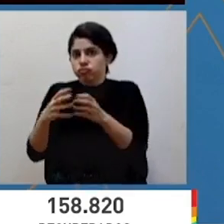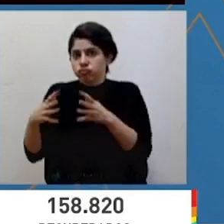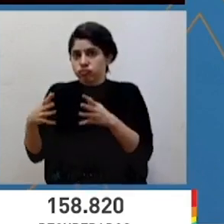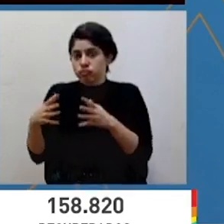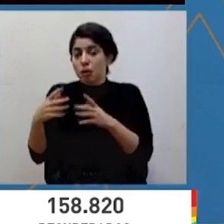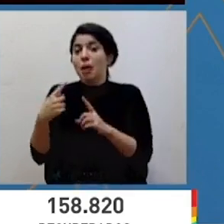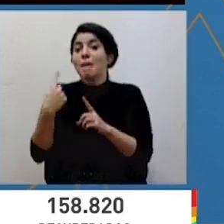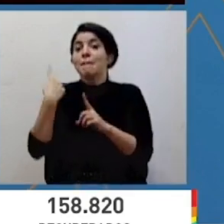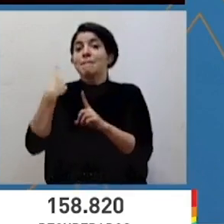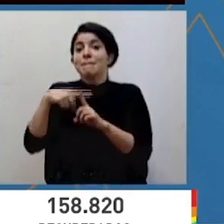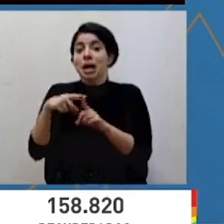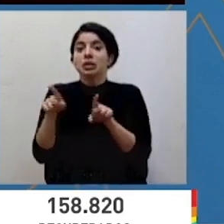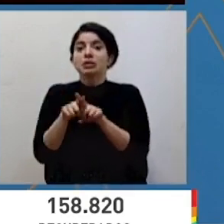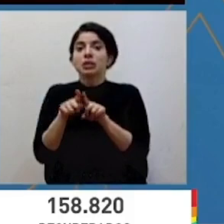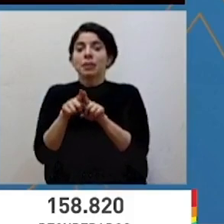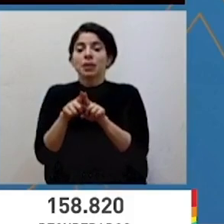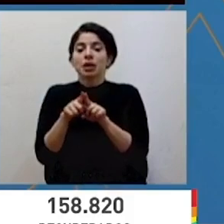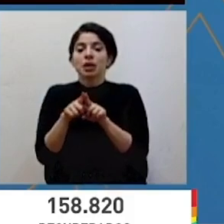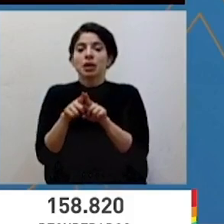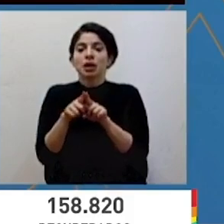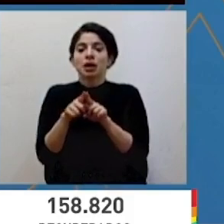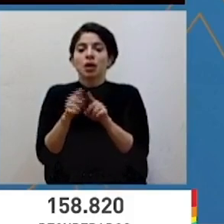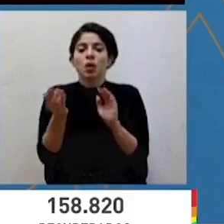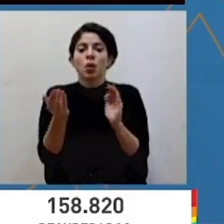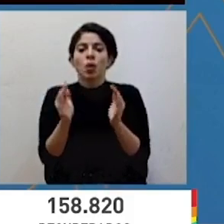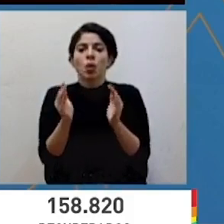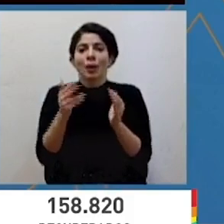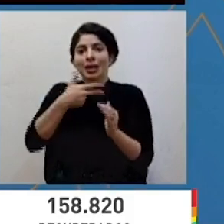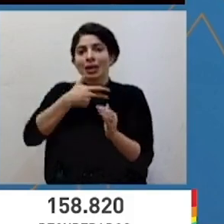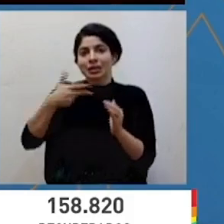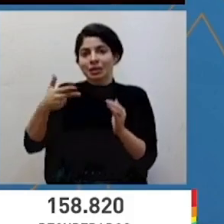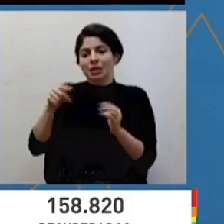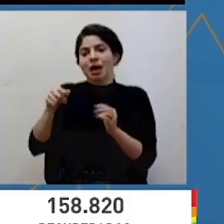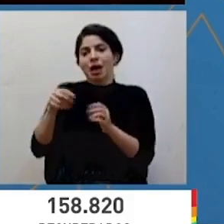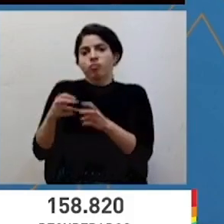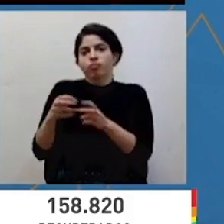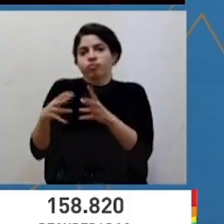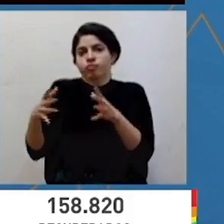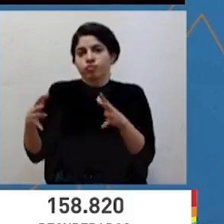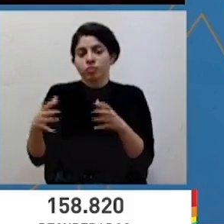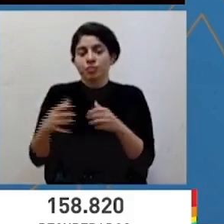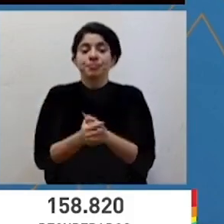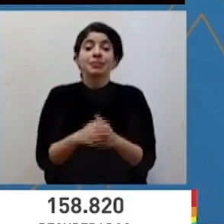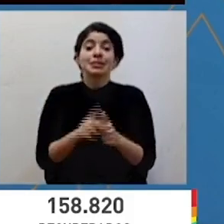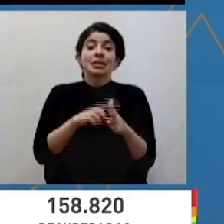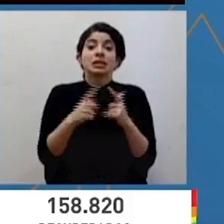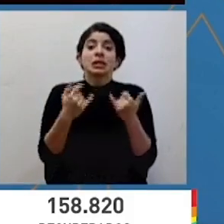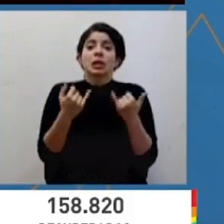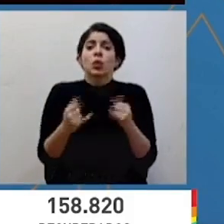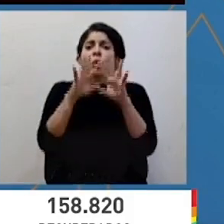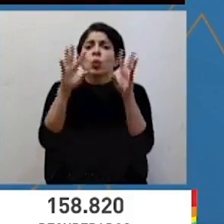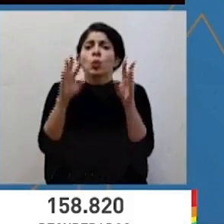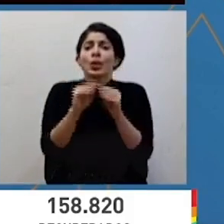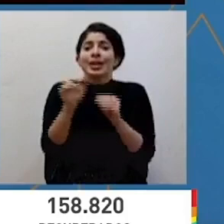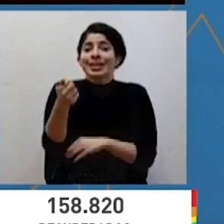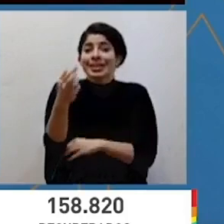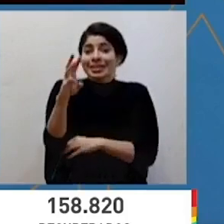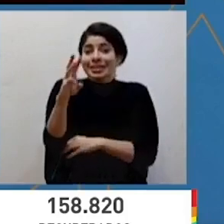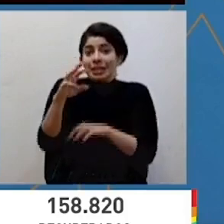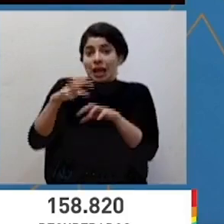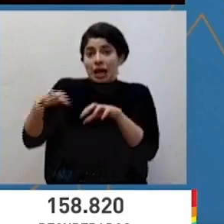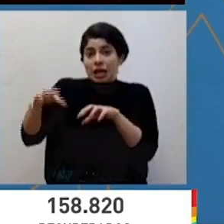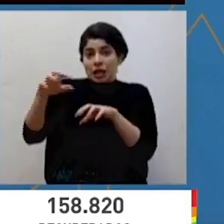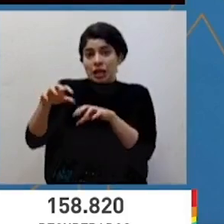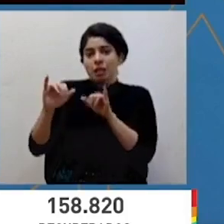también las últimas tres semanas. Tendríamos entonces un total de dieciséis cantones que